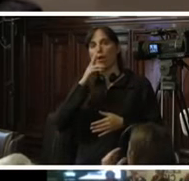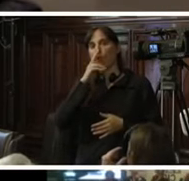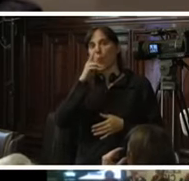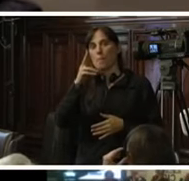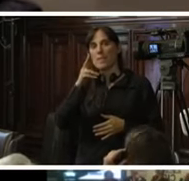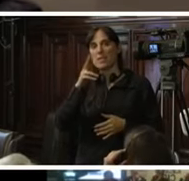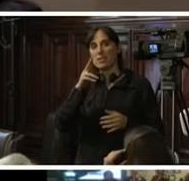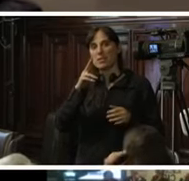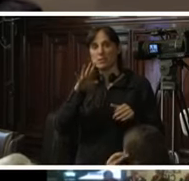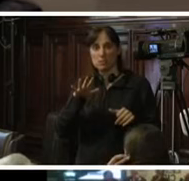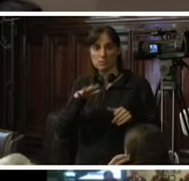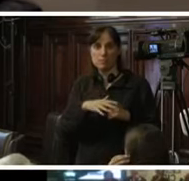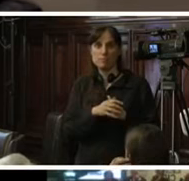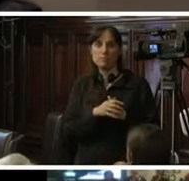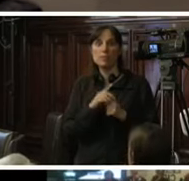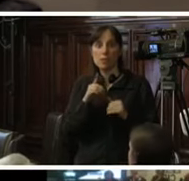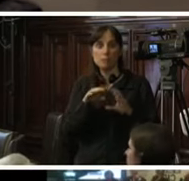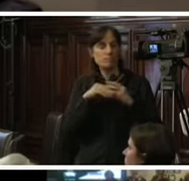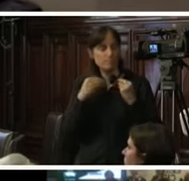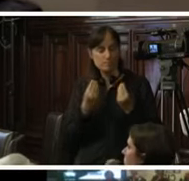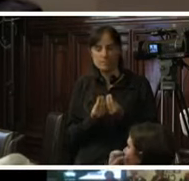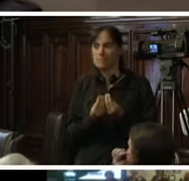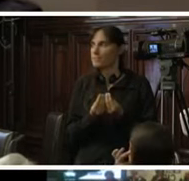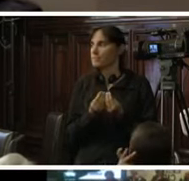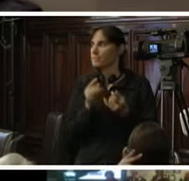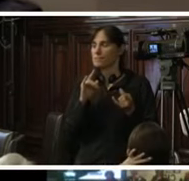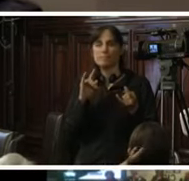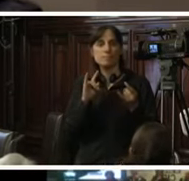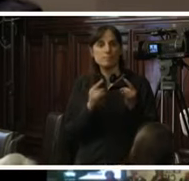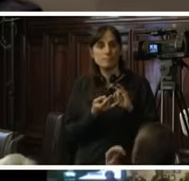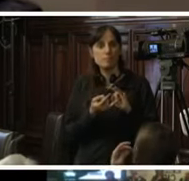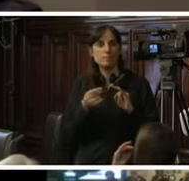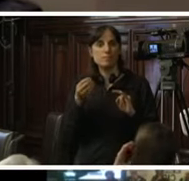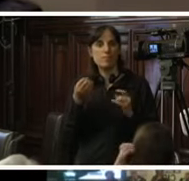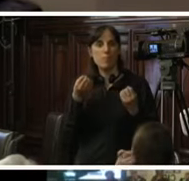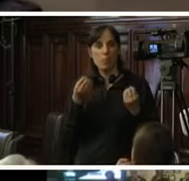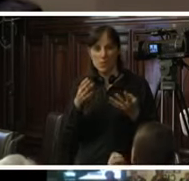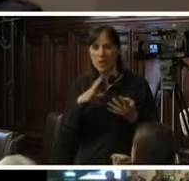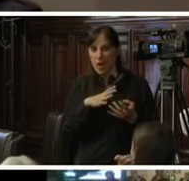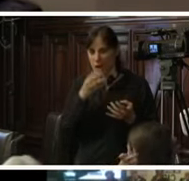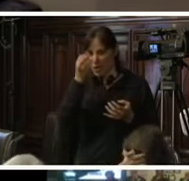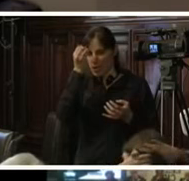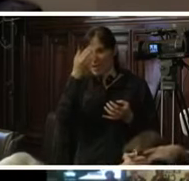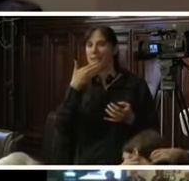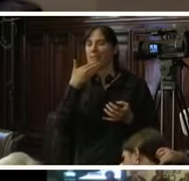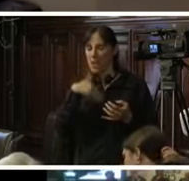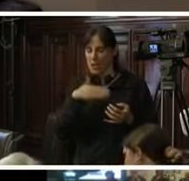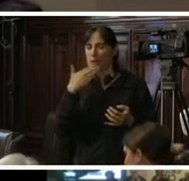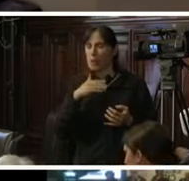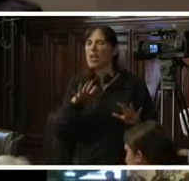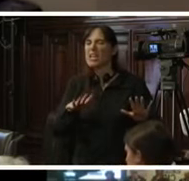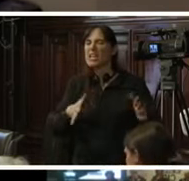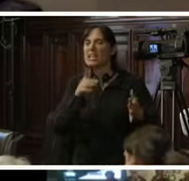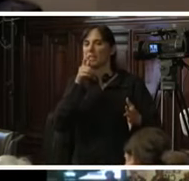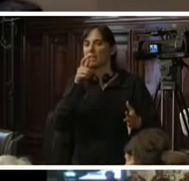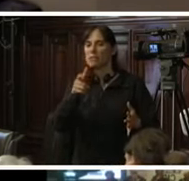comprendió al pleno del tribunal constitucional entonces hay nitidez conceptual de lo que es la independencia como